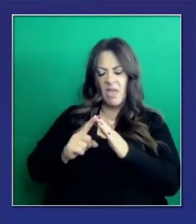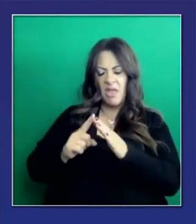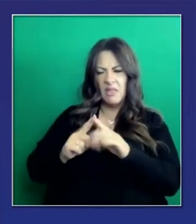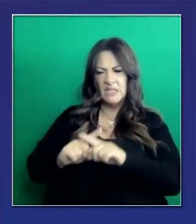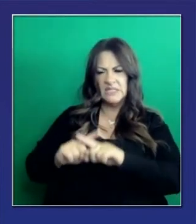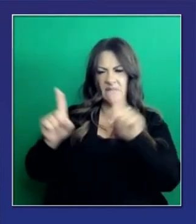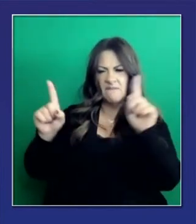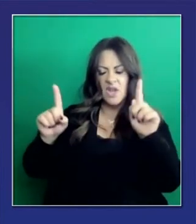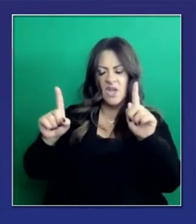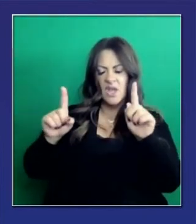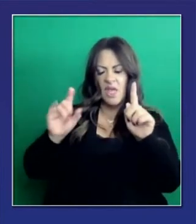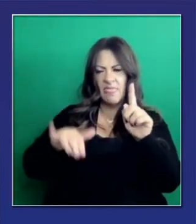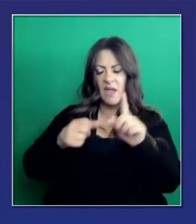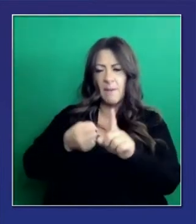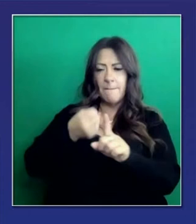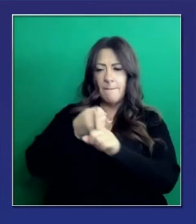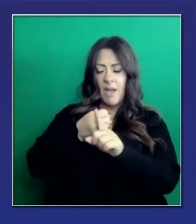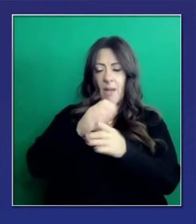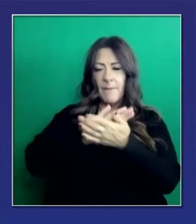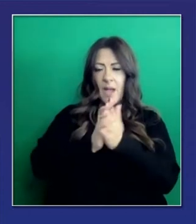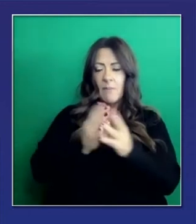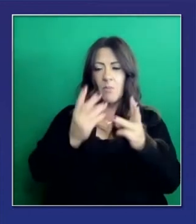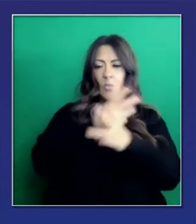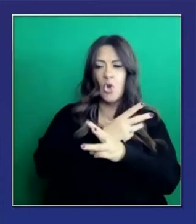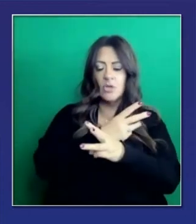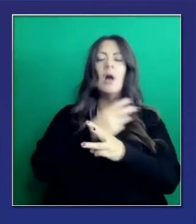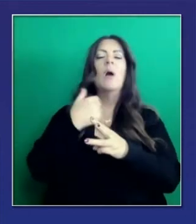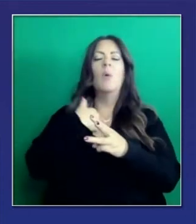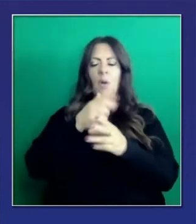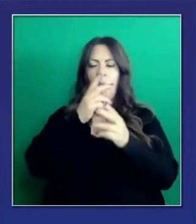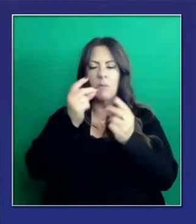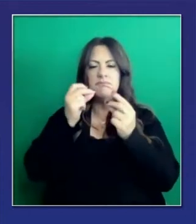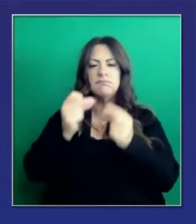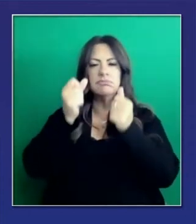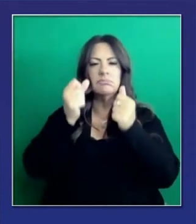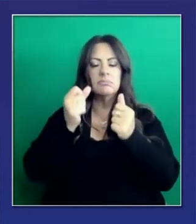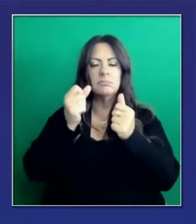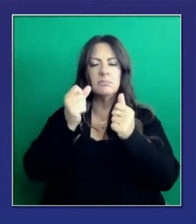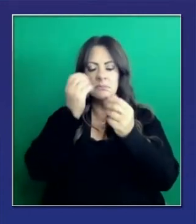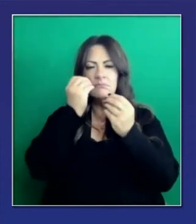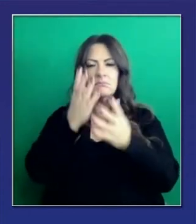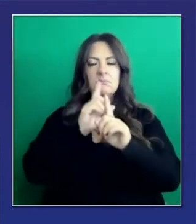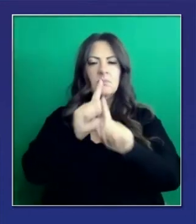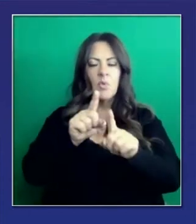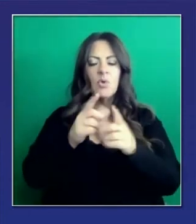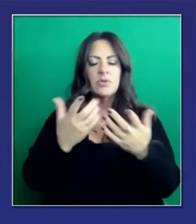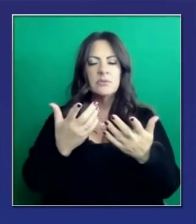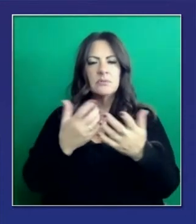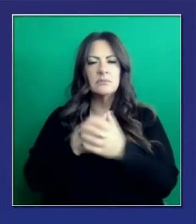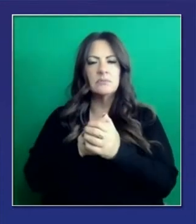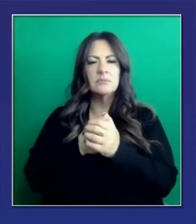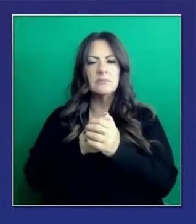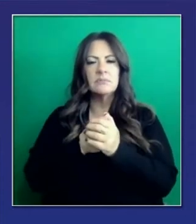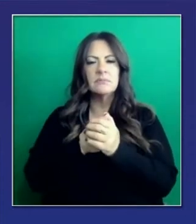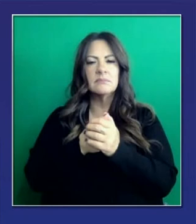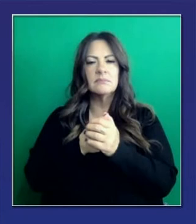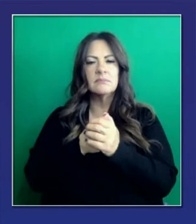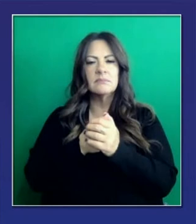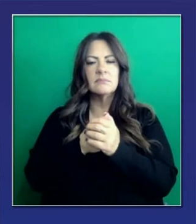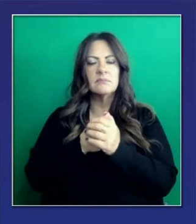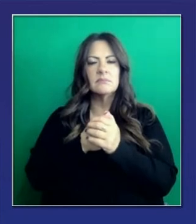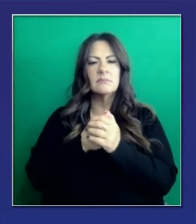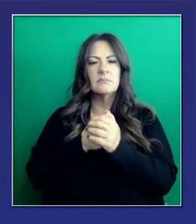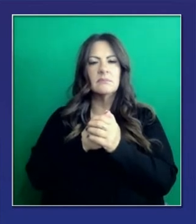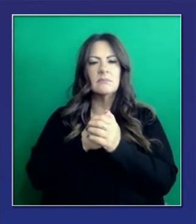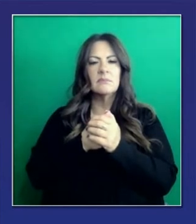modo que no fue anticipado, pues haremos también otros ajustes para resolverlo. Pero por ahora el doctor